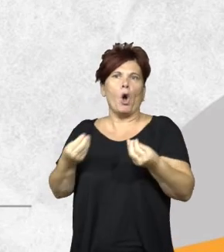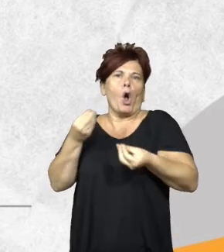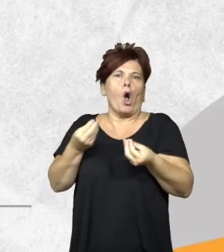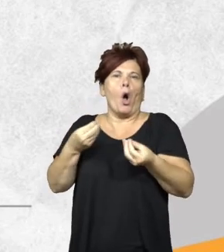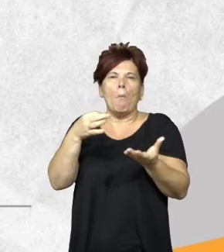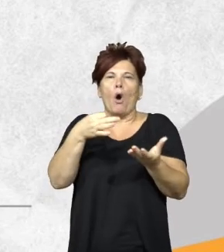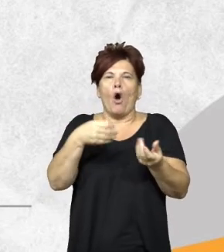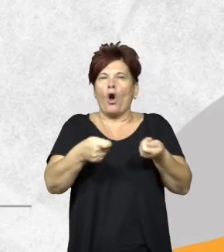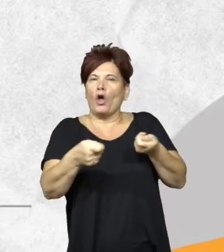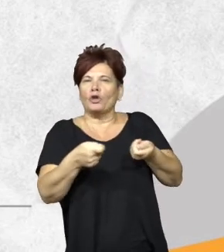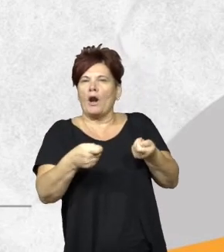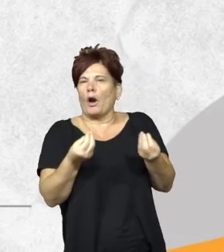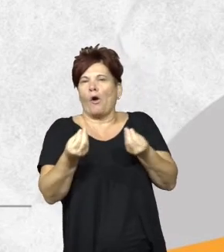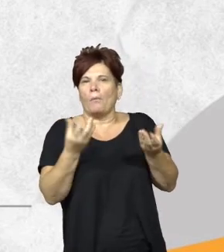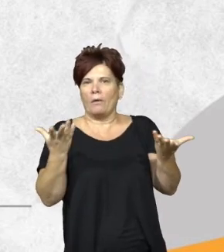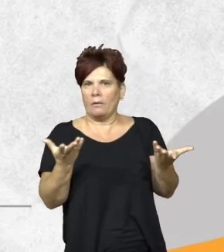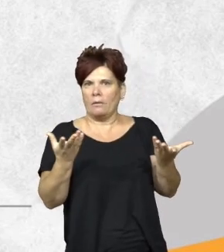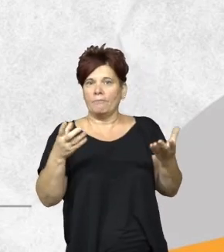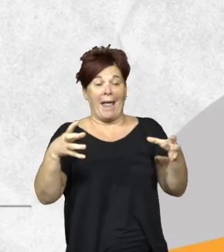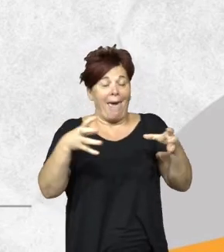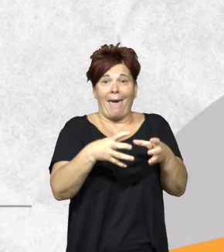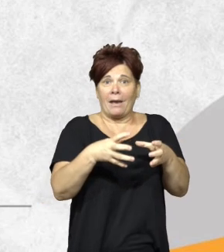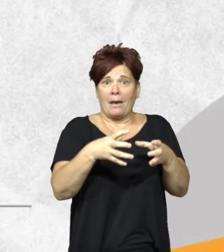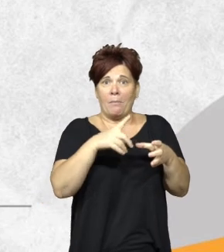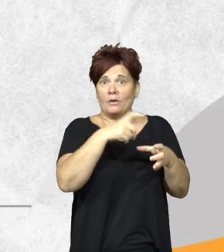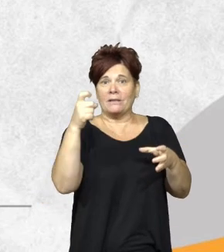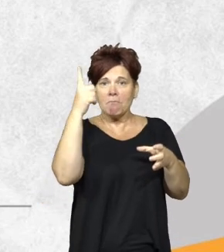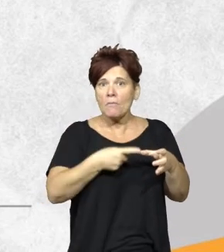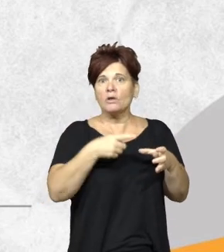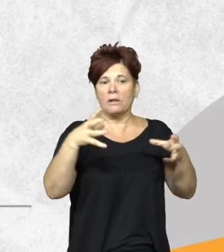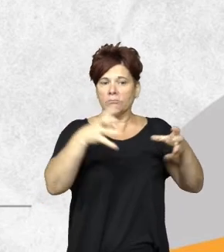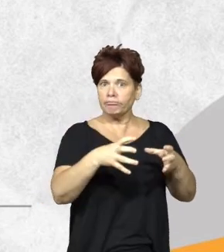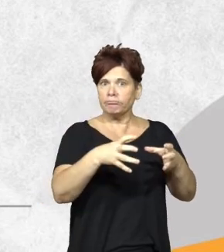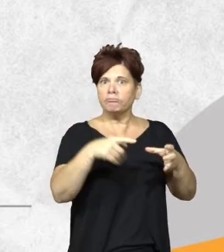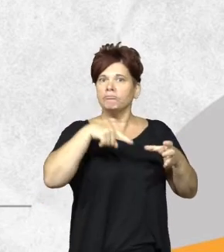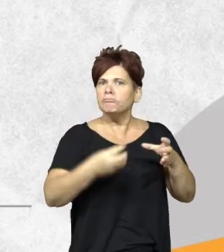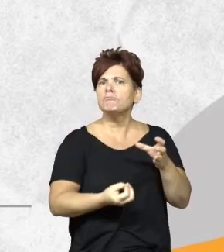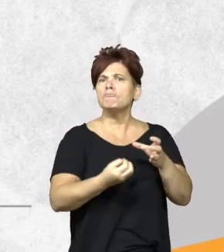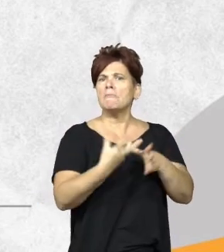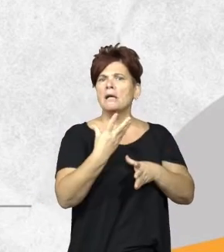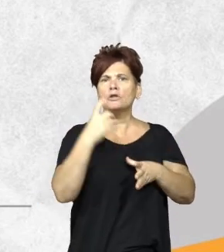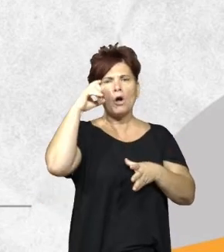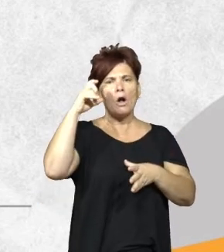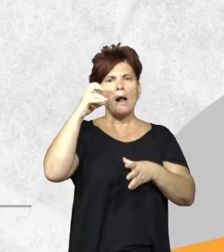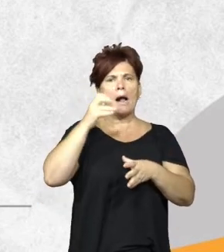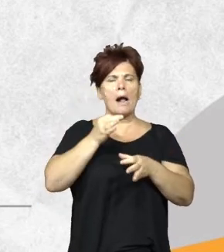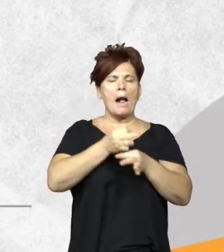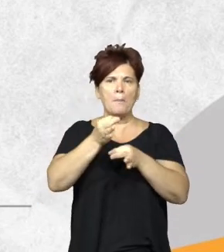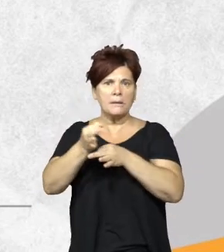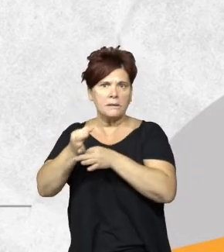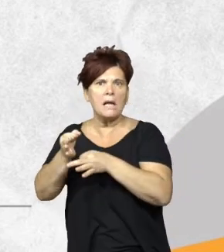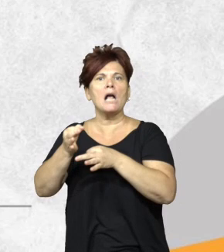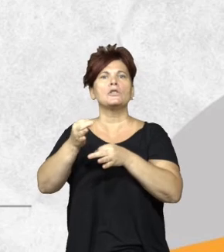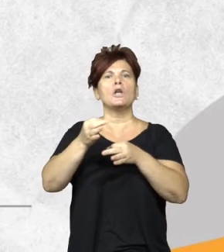ante esta circunstancia el equipo completo de la brigada operativa ambiental comenzó una serie de capacitaciones internas